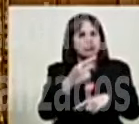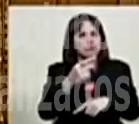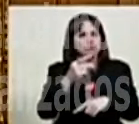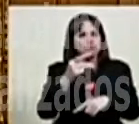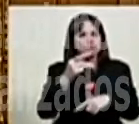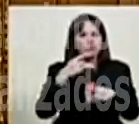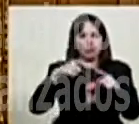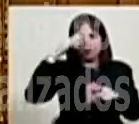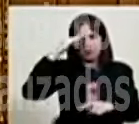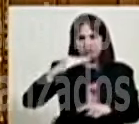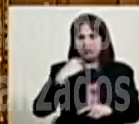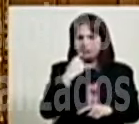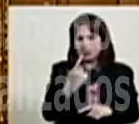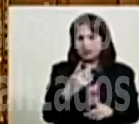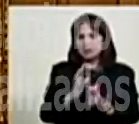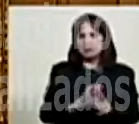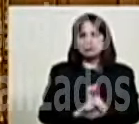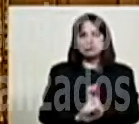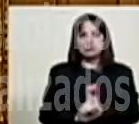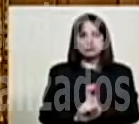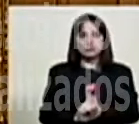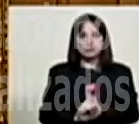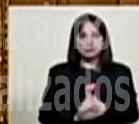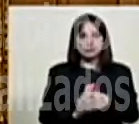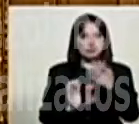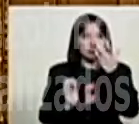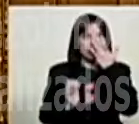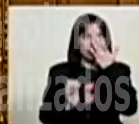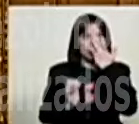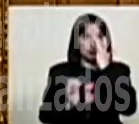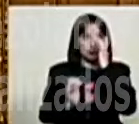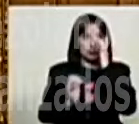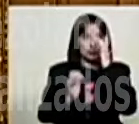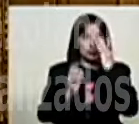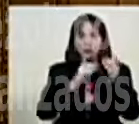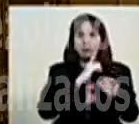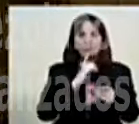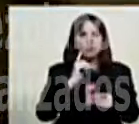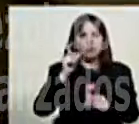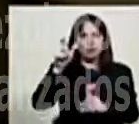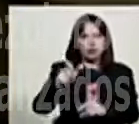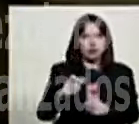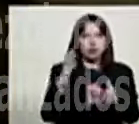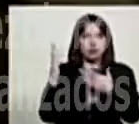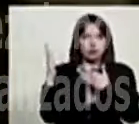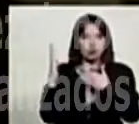de tercer año, Víctor David Hernández,